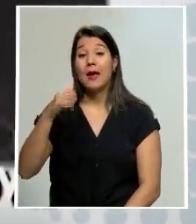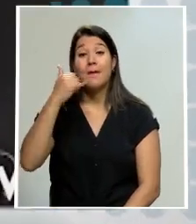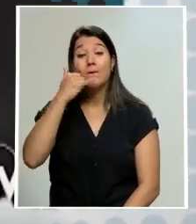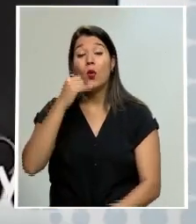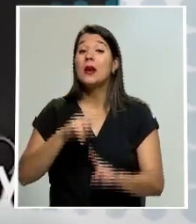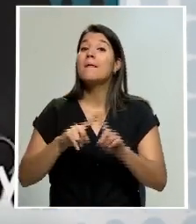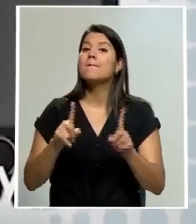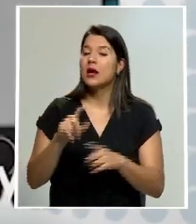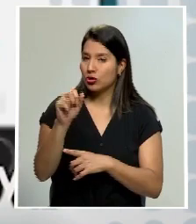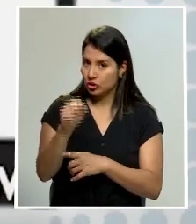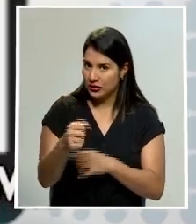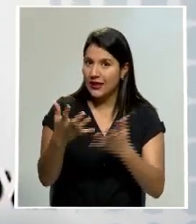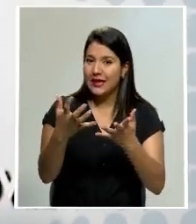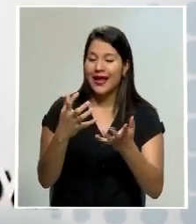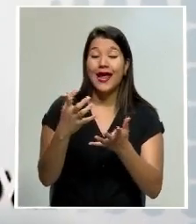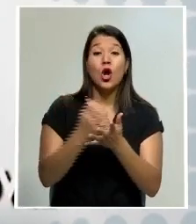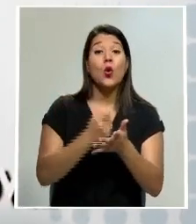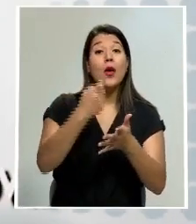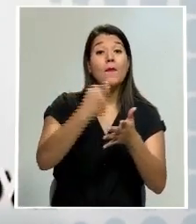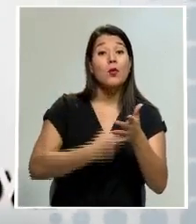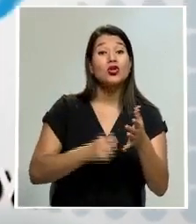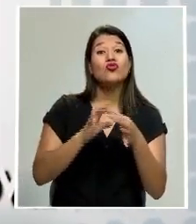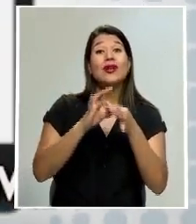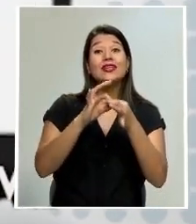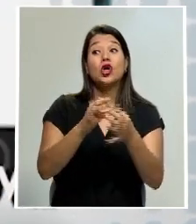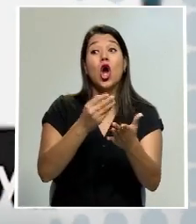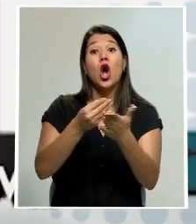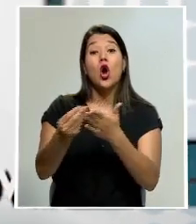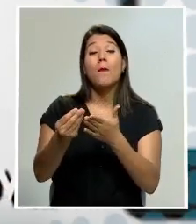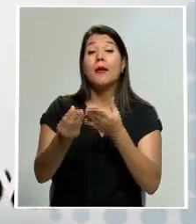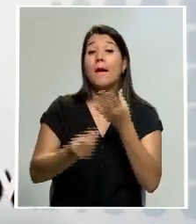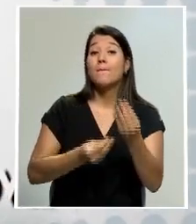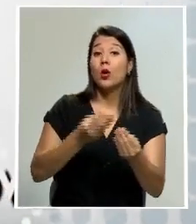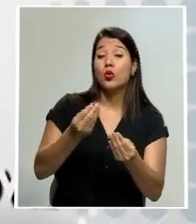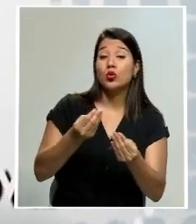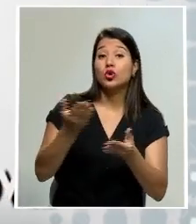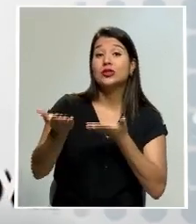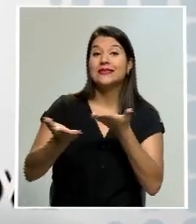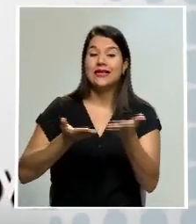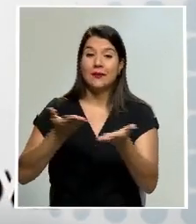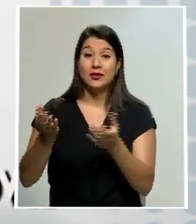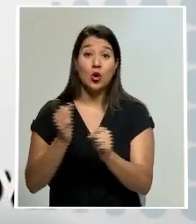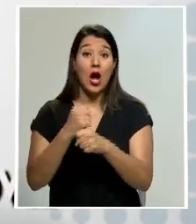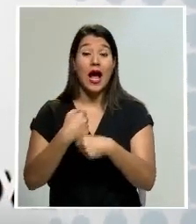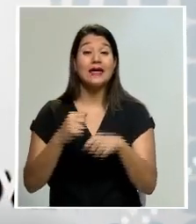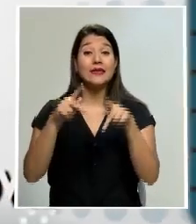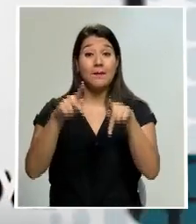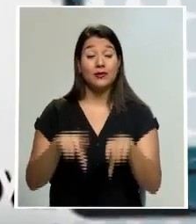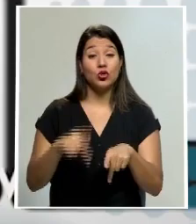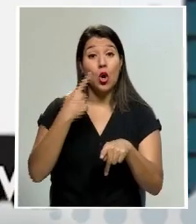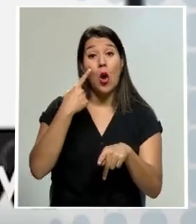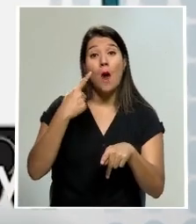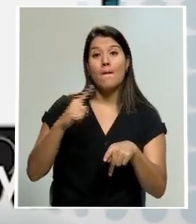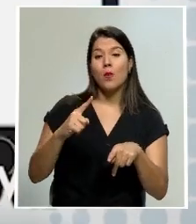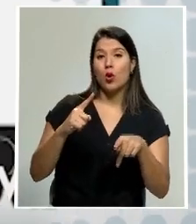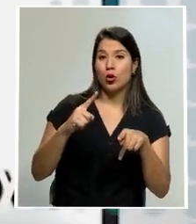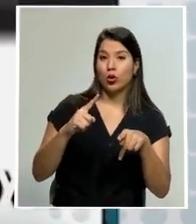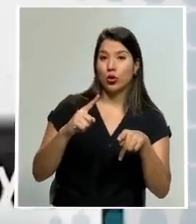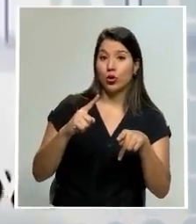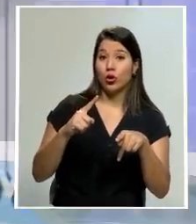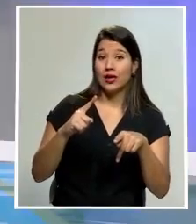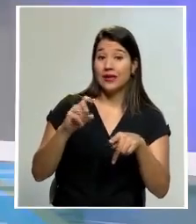que están dejando de percibir en las transacciones de compra de productos y servicios que muchas empresas y personas están haciendo bajo este método.